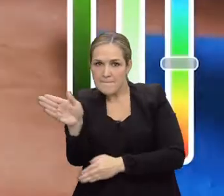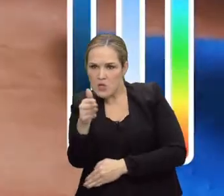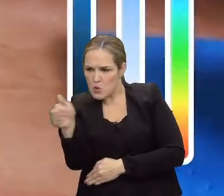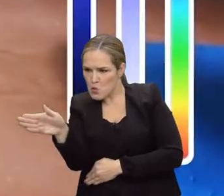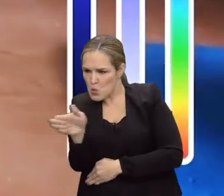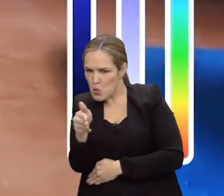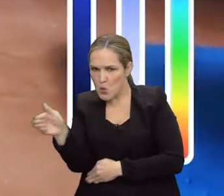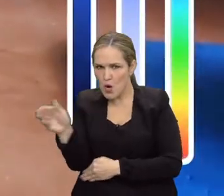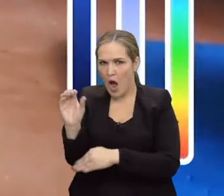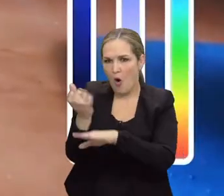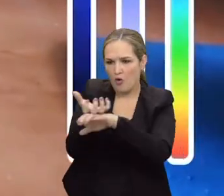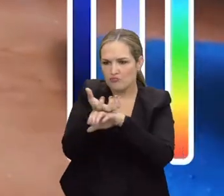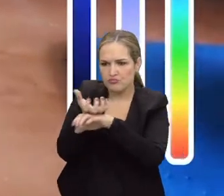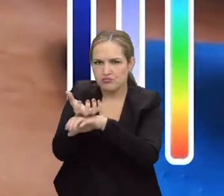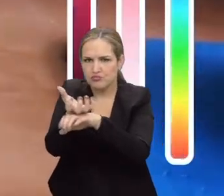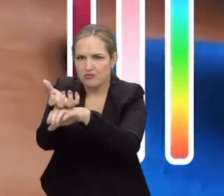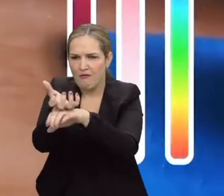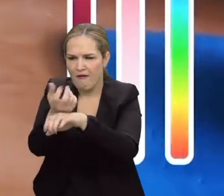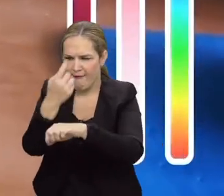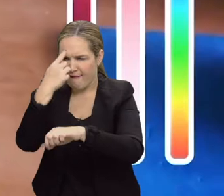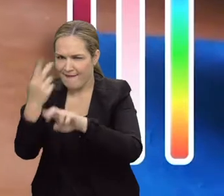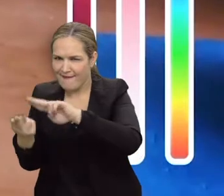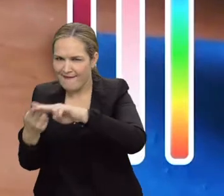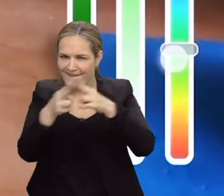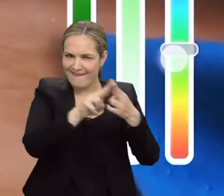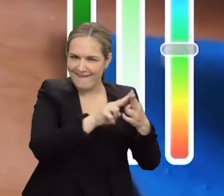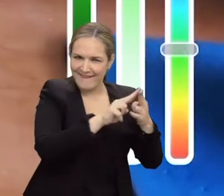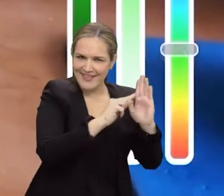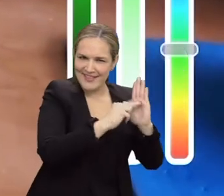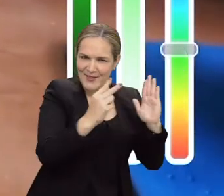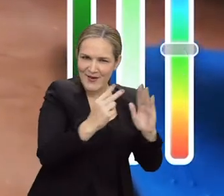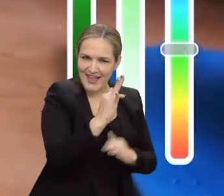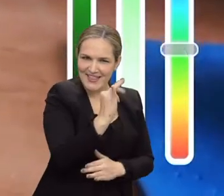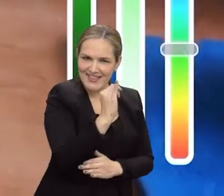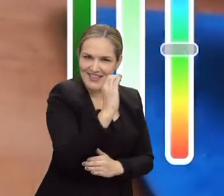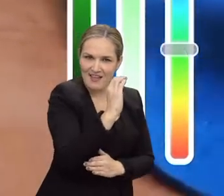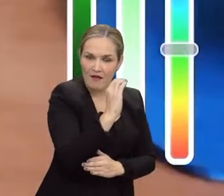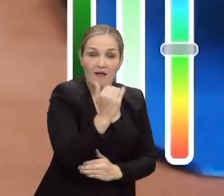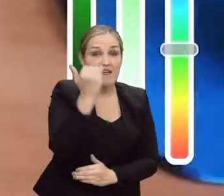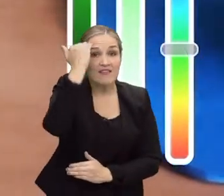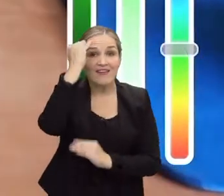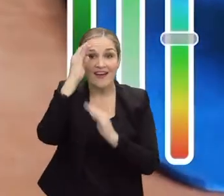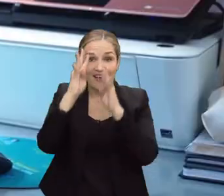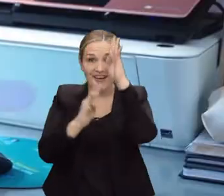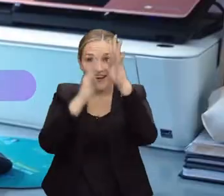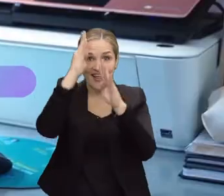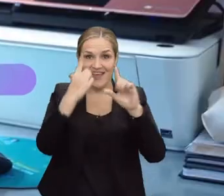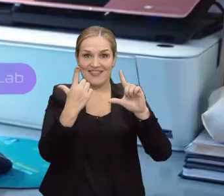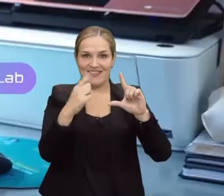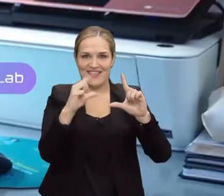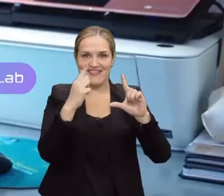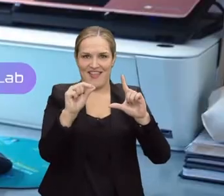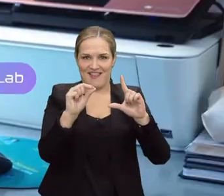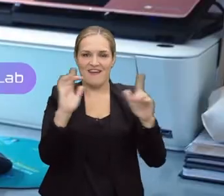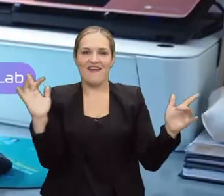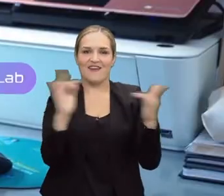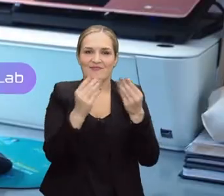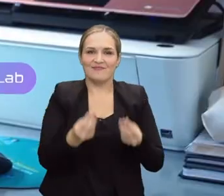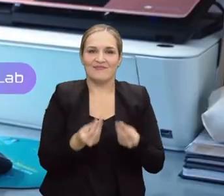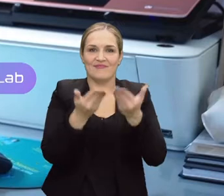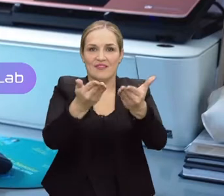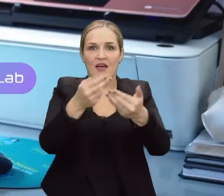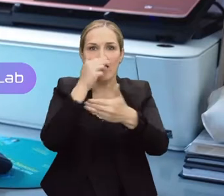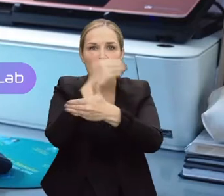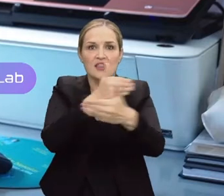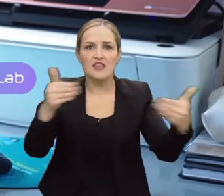captarlo y pintar la chiva viajar un poco con ella así que con crea digital vamos a